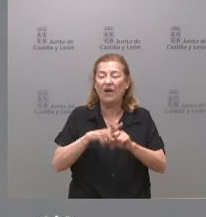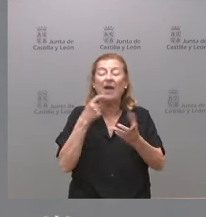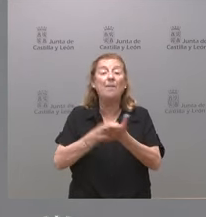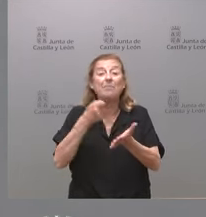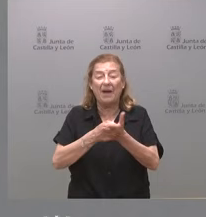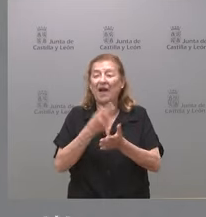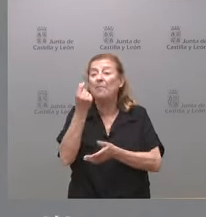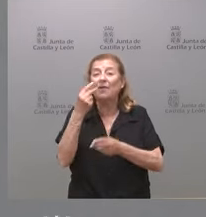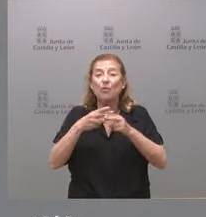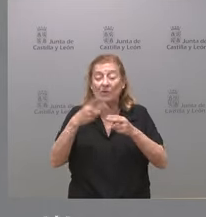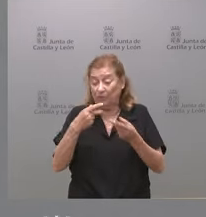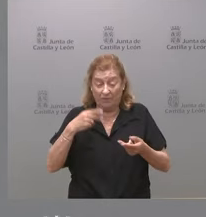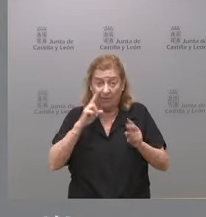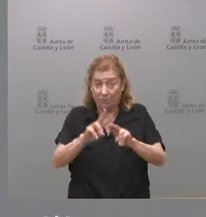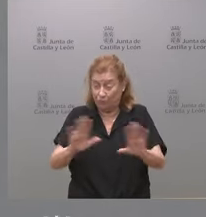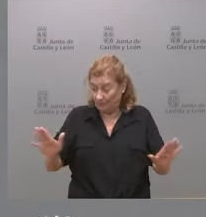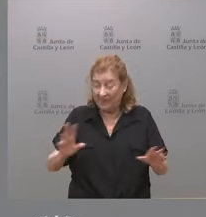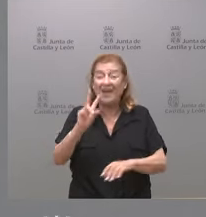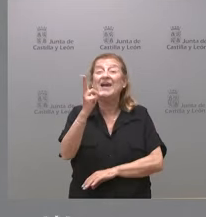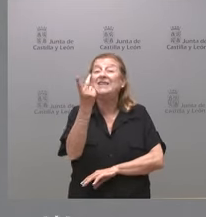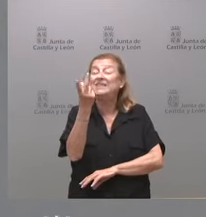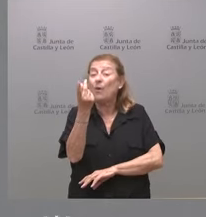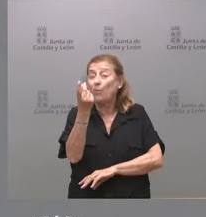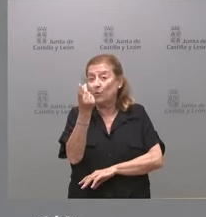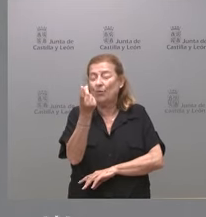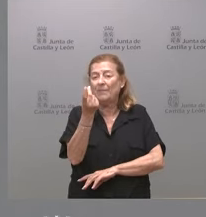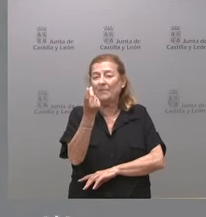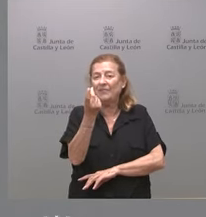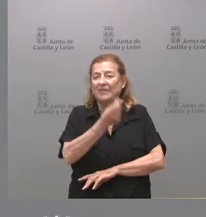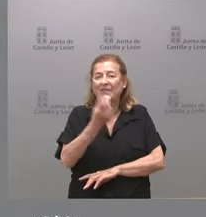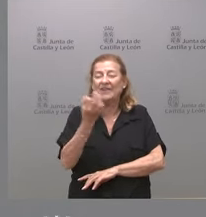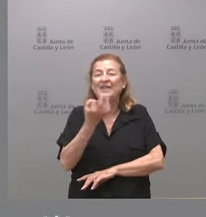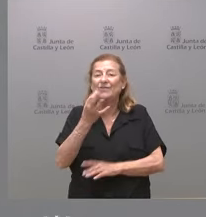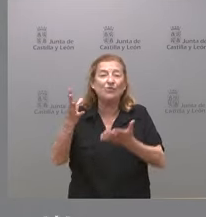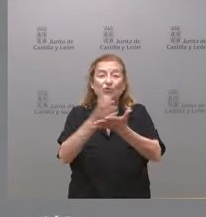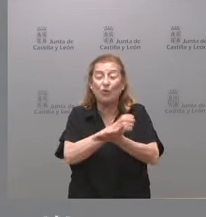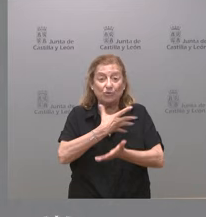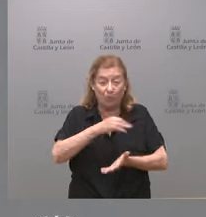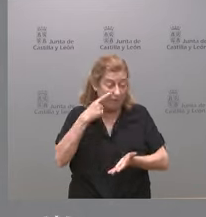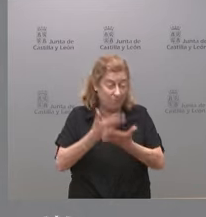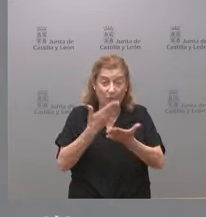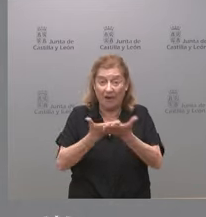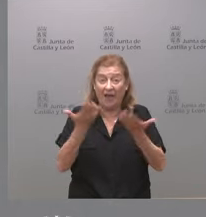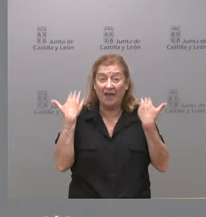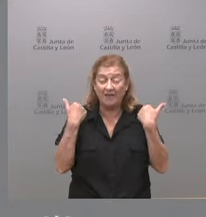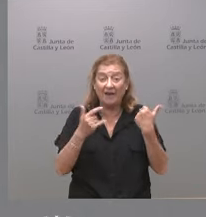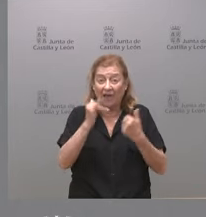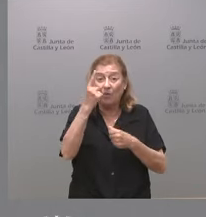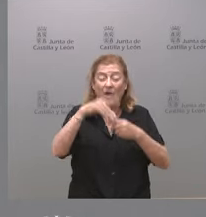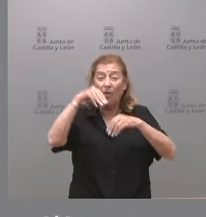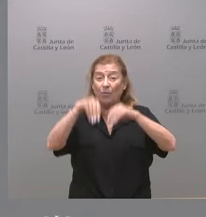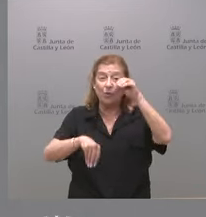político que es el que vimos y el segundo hecho es el que todos pudieron comprobar ayer que es que hubo una votación